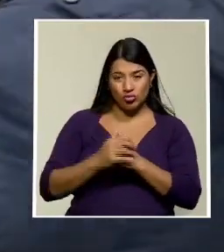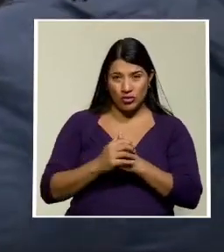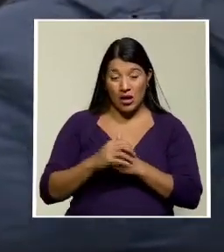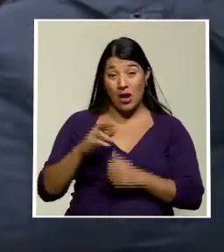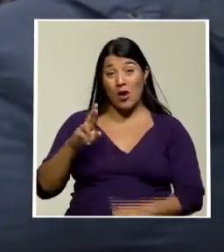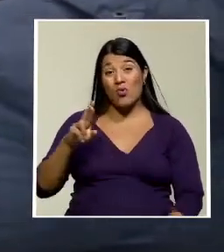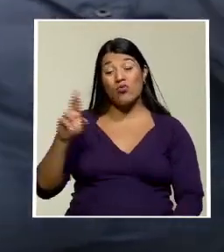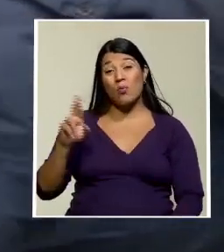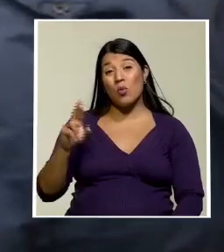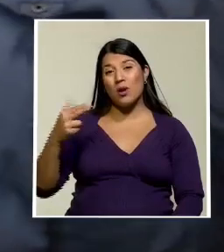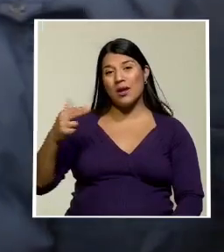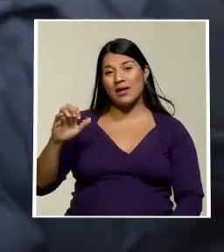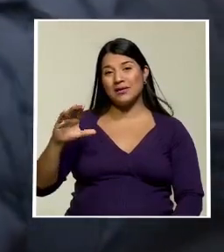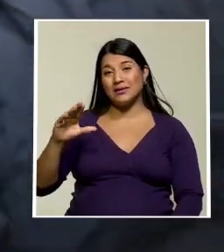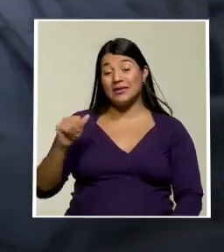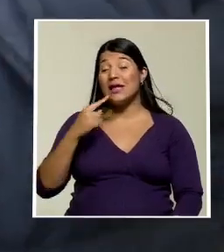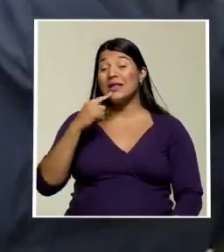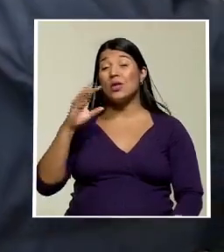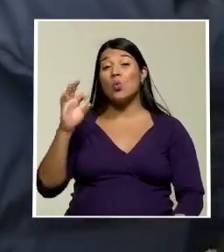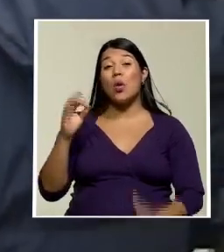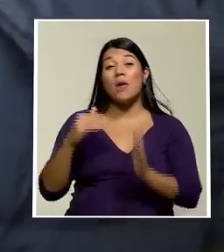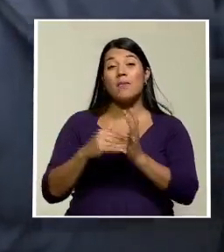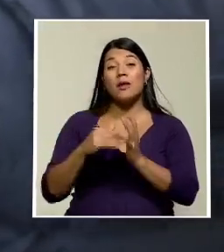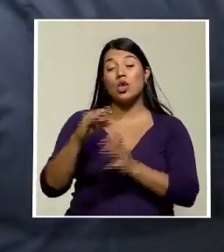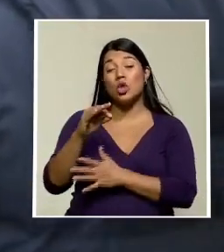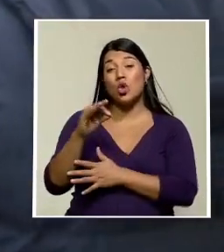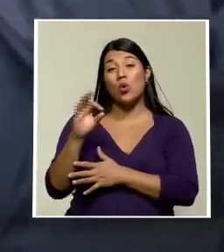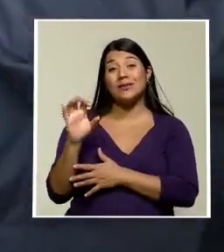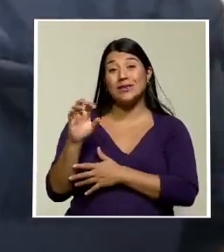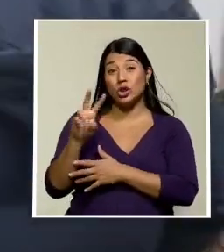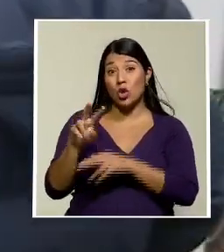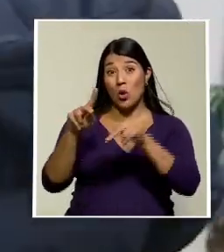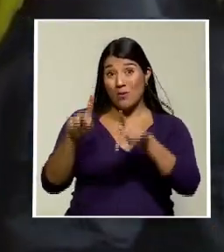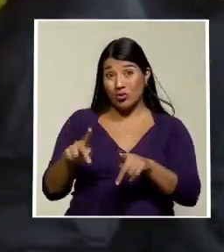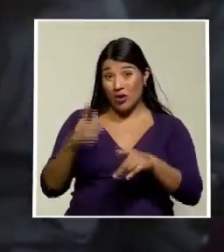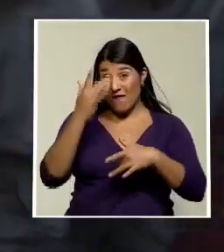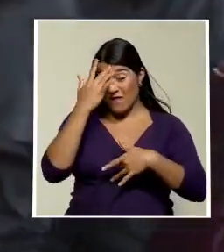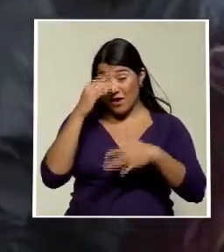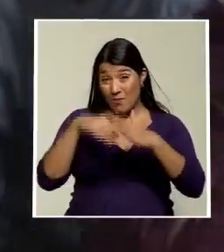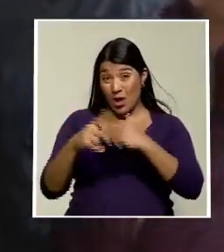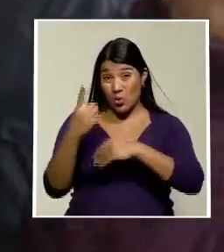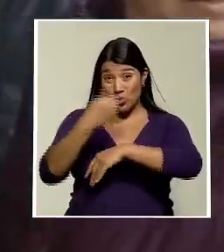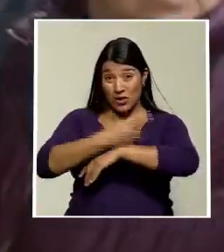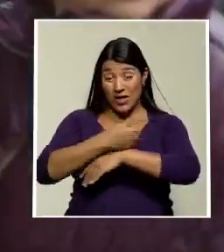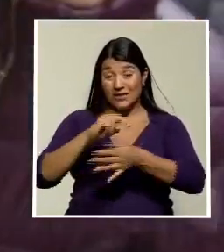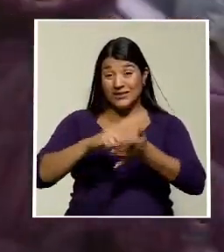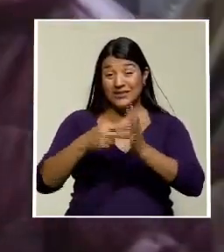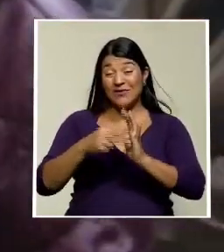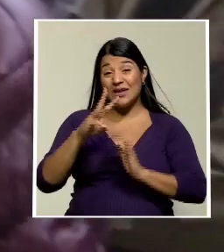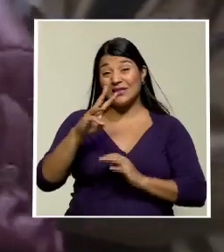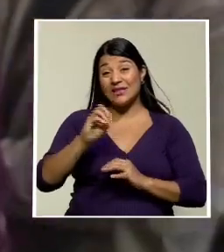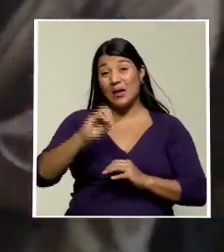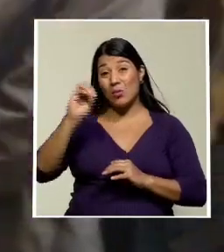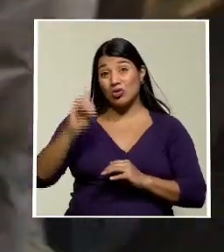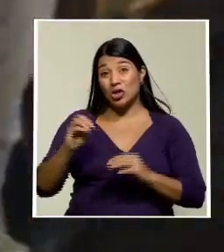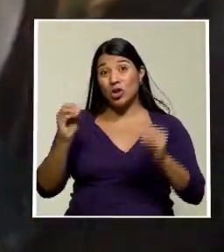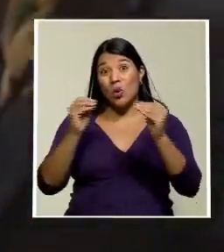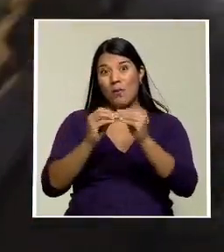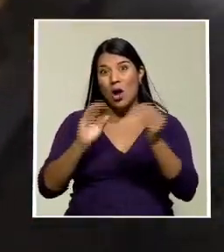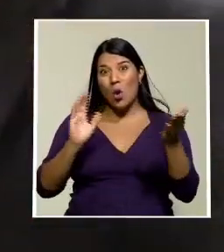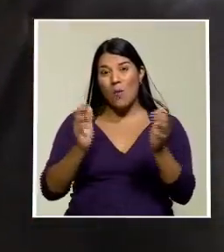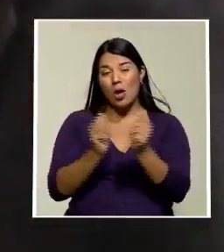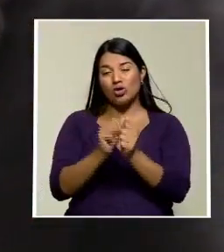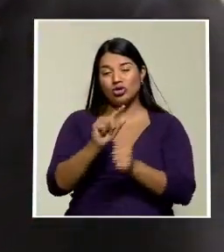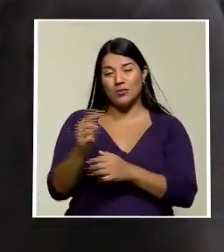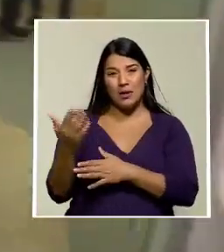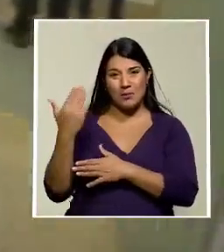que ha notificado 9.902 nuevos casos en un día un 60% más que hace una semana y el número más alto desde principios del